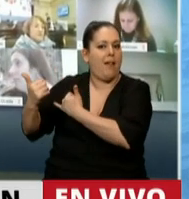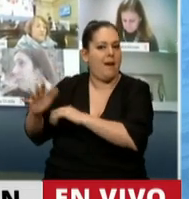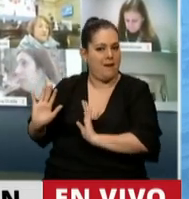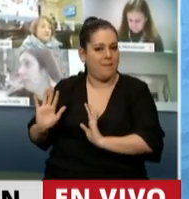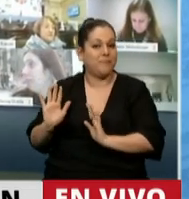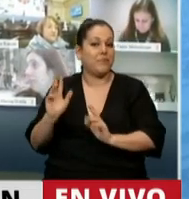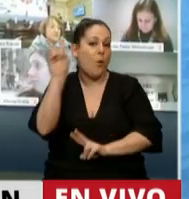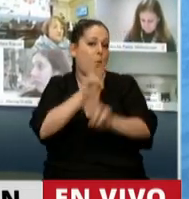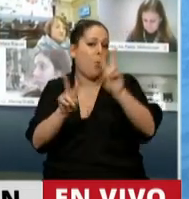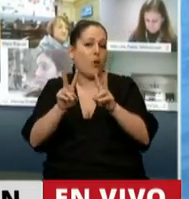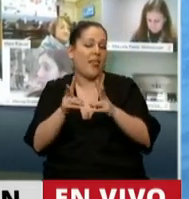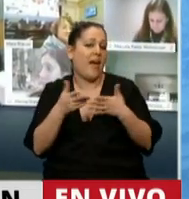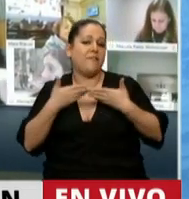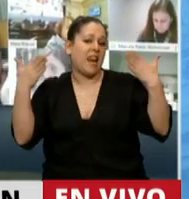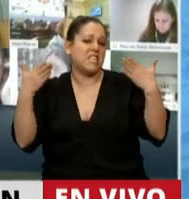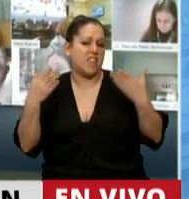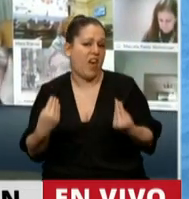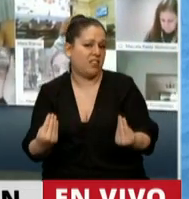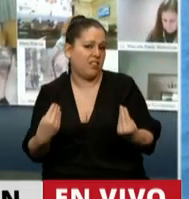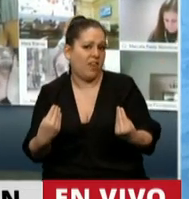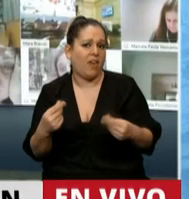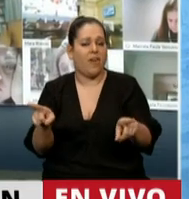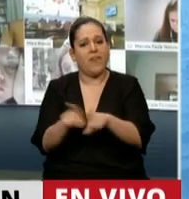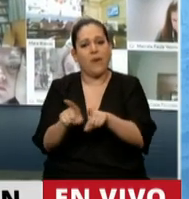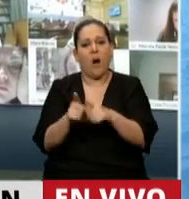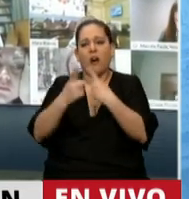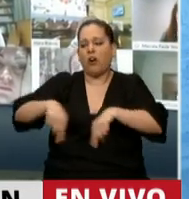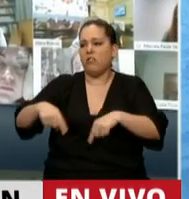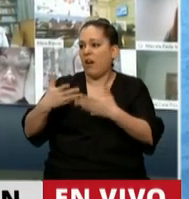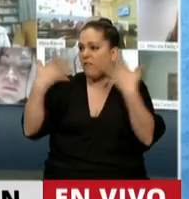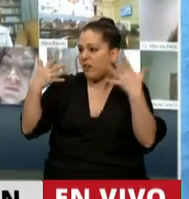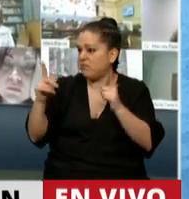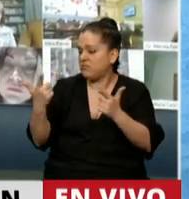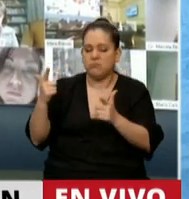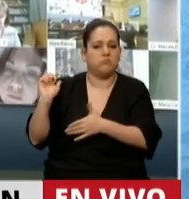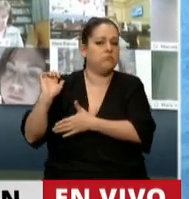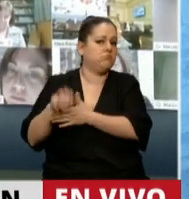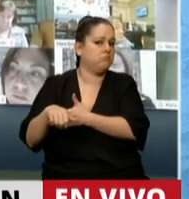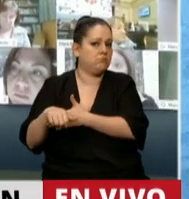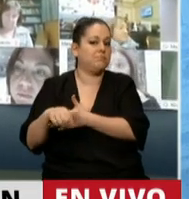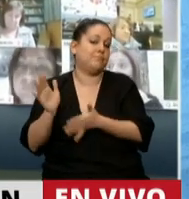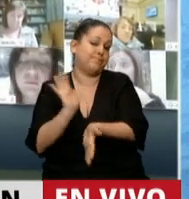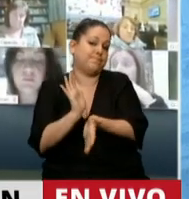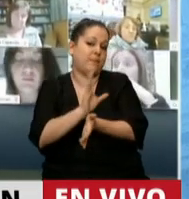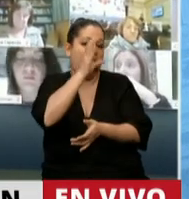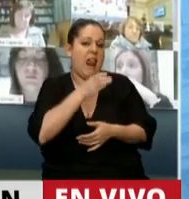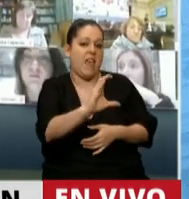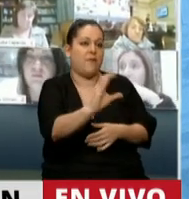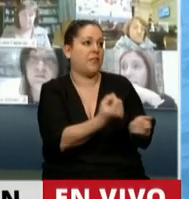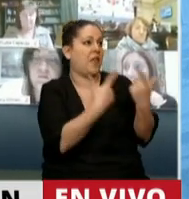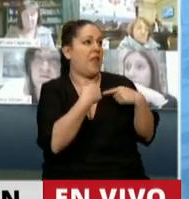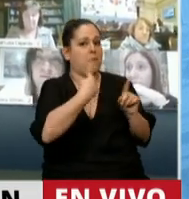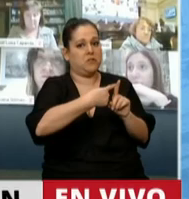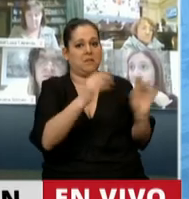búsqueda de la felicidad es cuando desechamos lo que no nos hacen felices y, por supuesto, el elefante no nos da nada